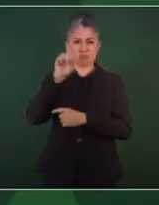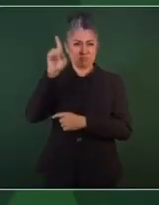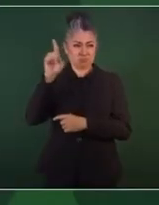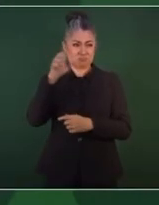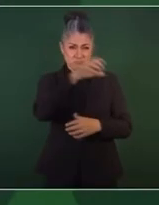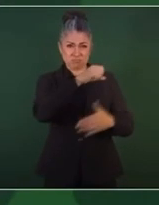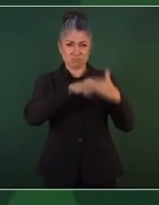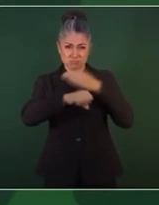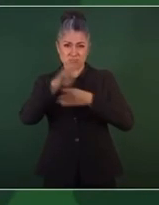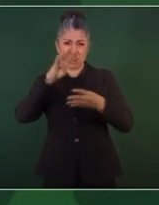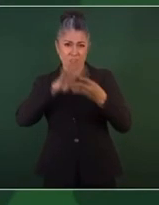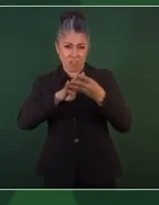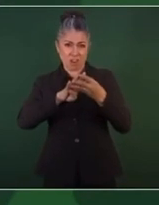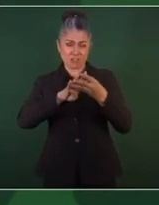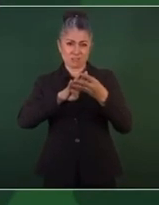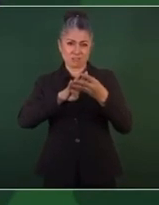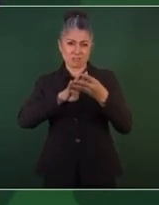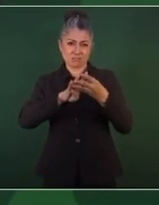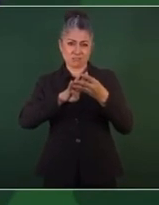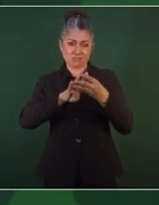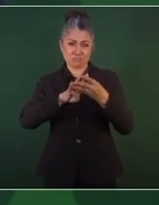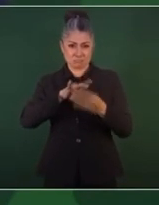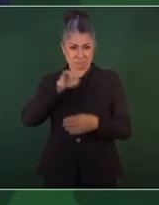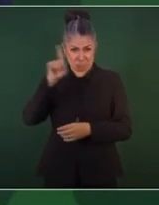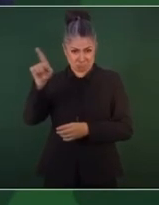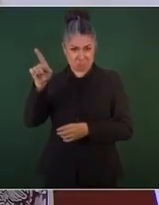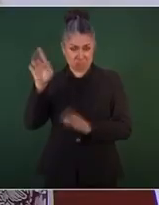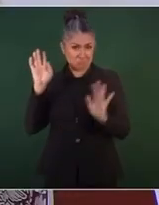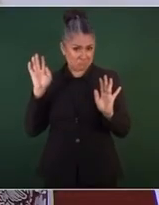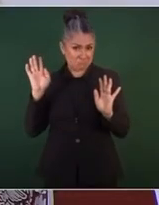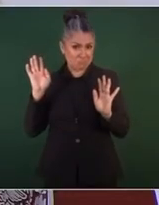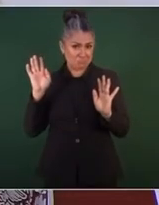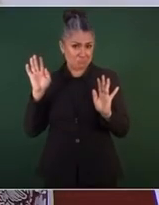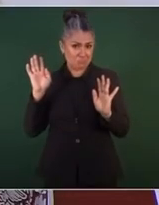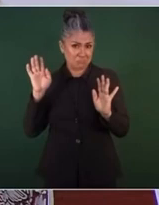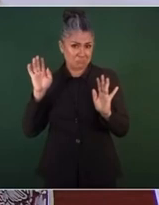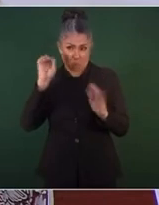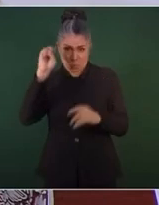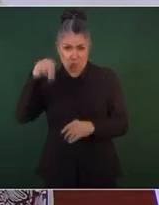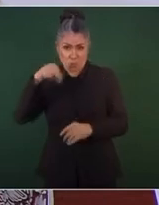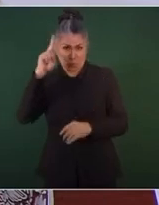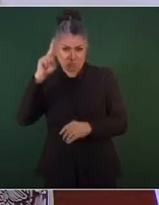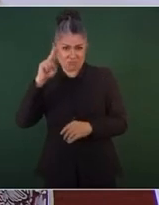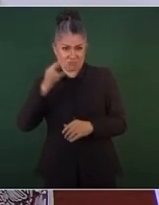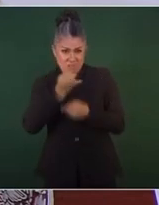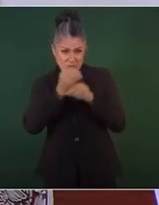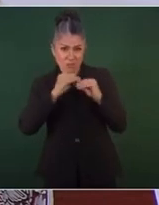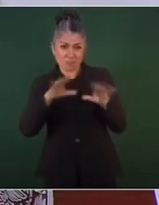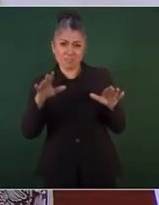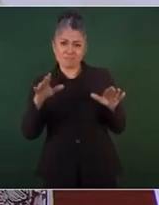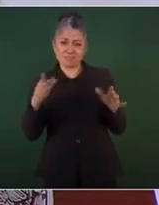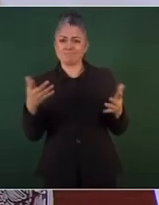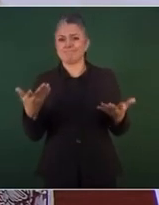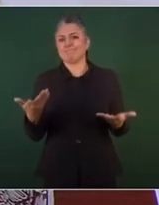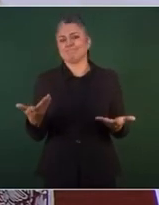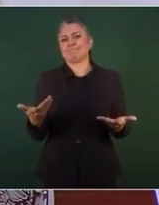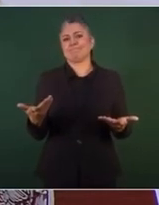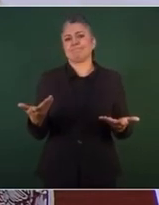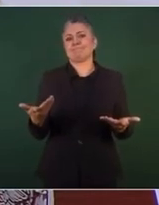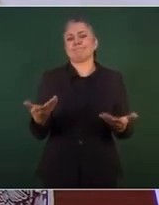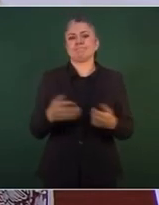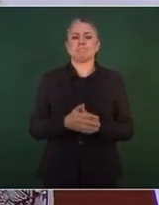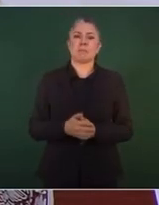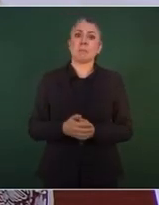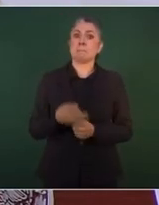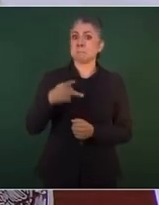a pesar de que los que lo destituyeron